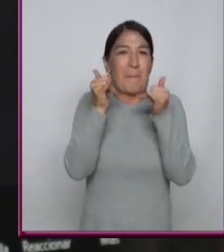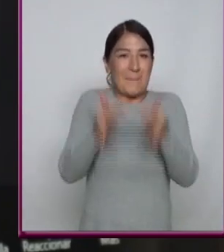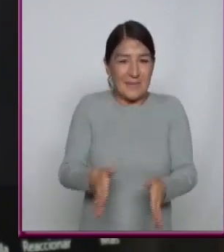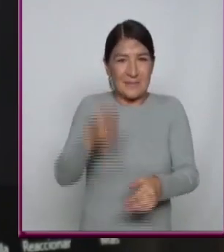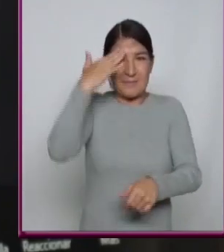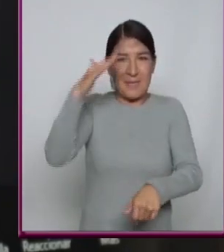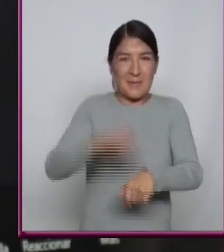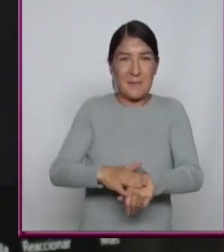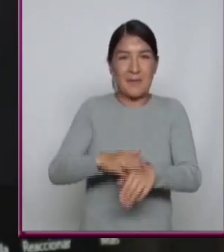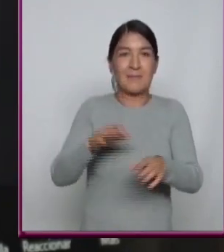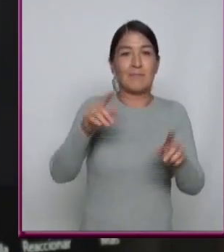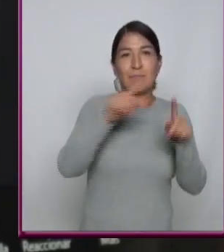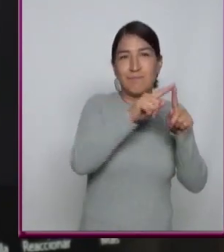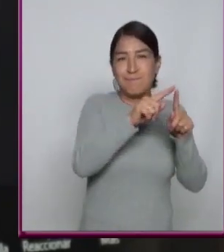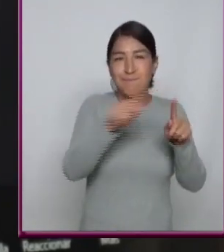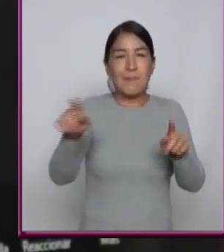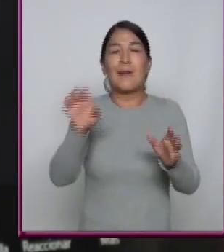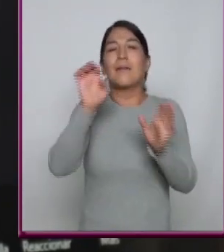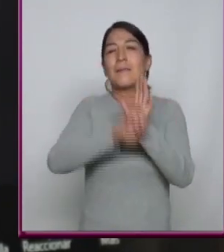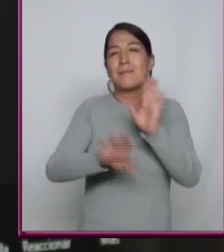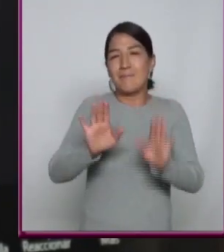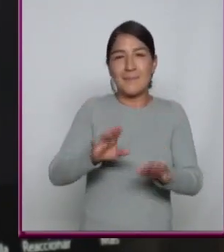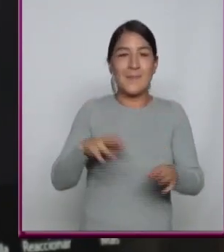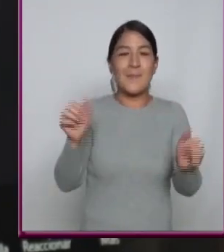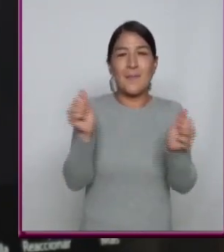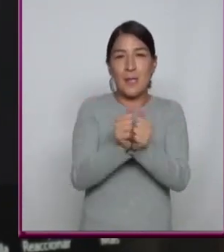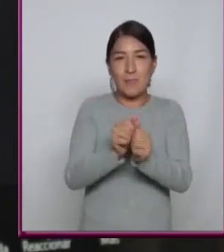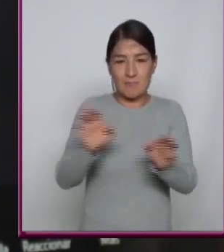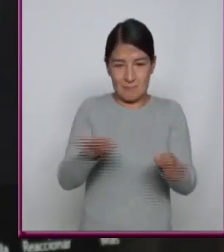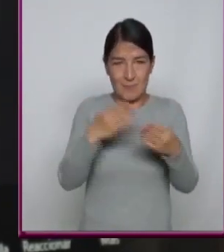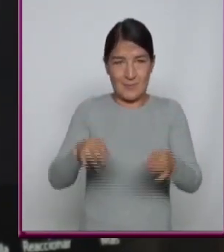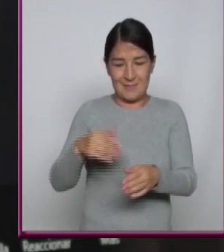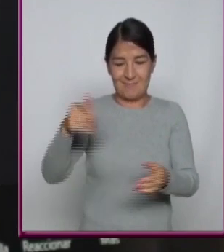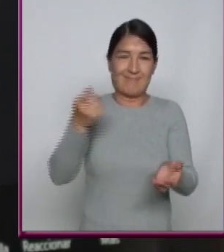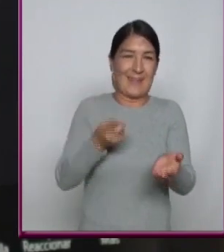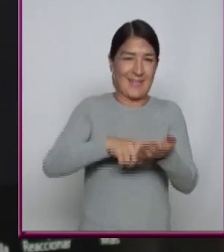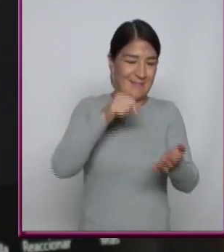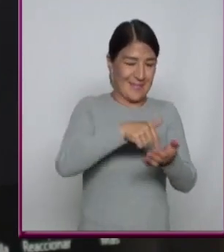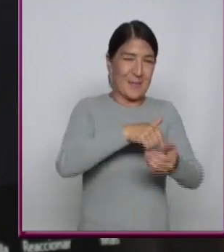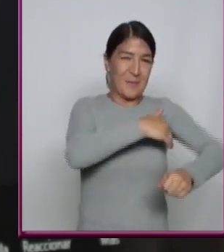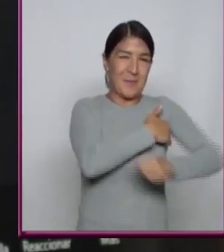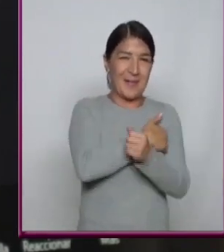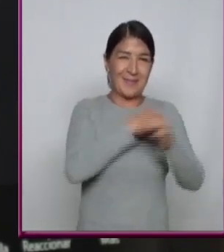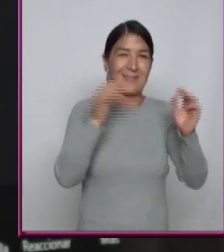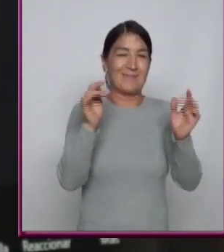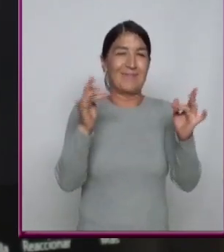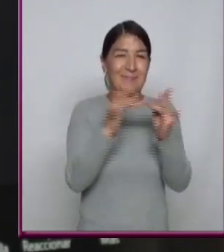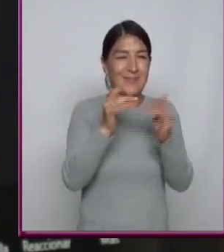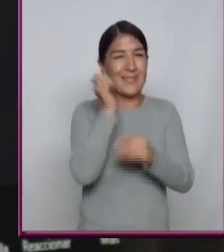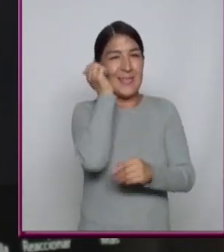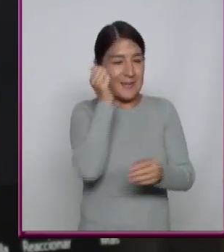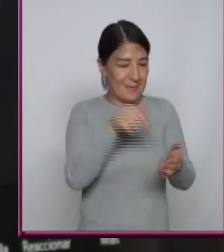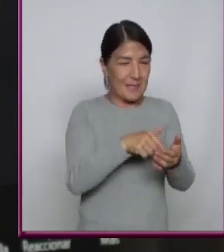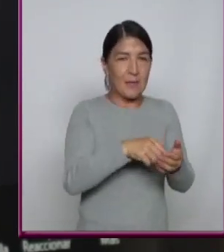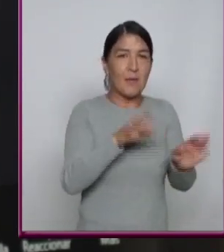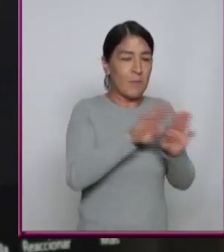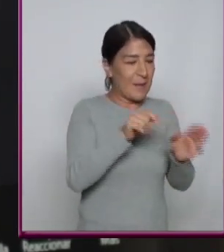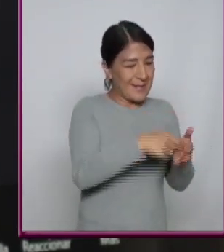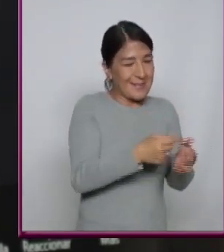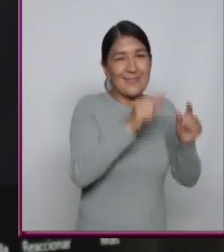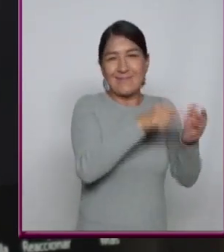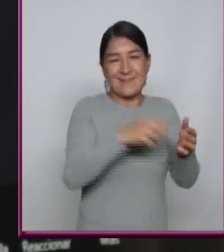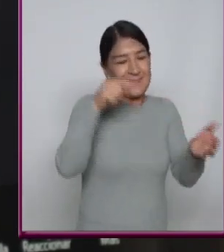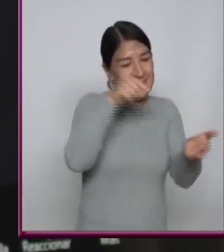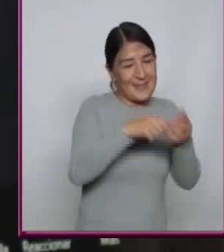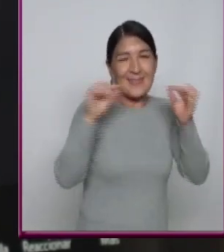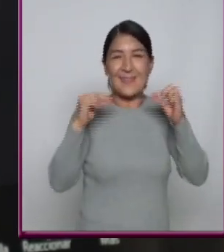Por ejemplo Si estamos pensando En alguien Que lleva música En su celular O está usando Los datos De su celular Para hacer Streaming de